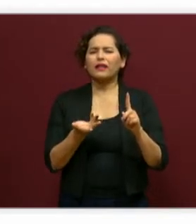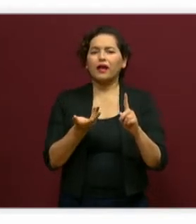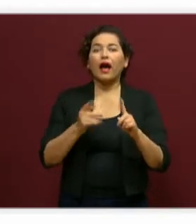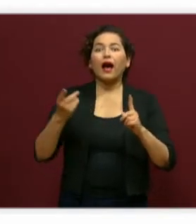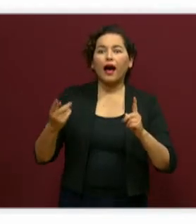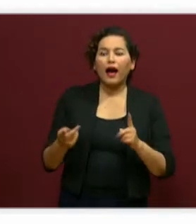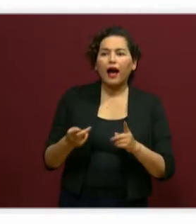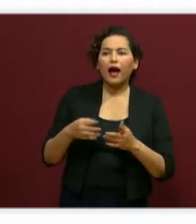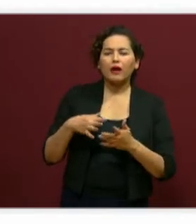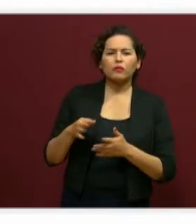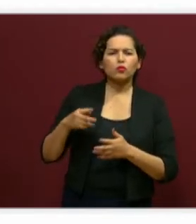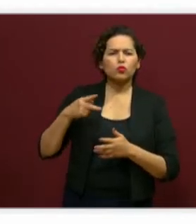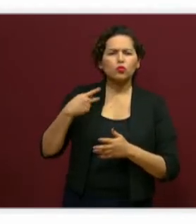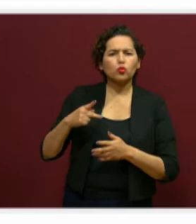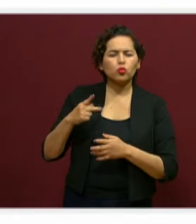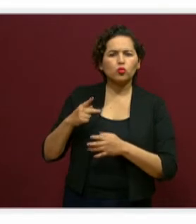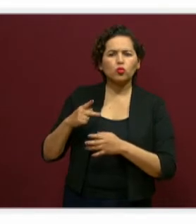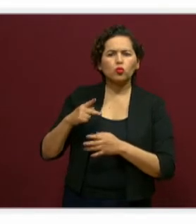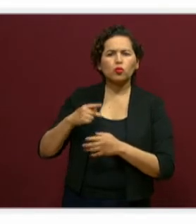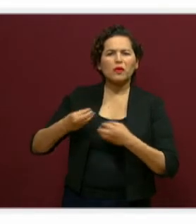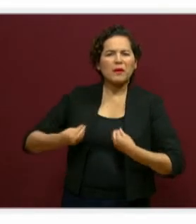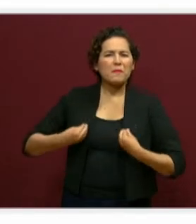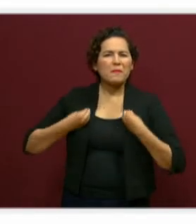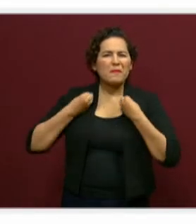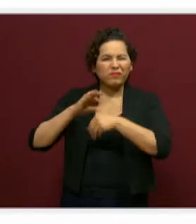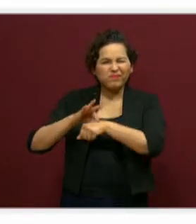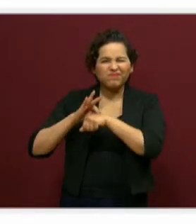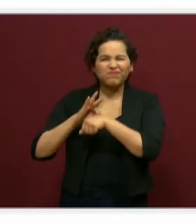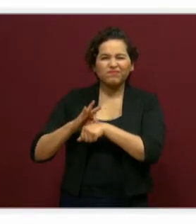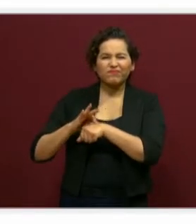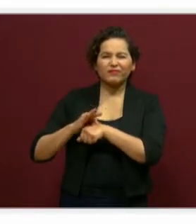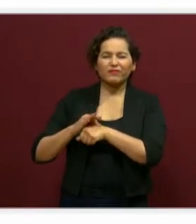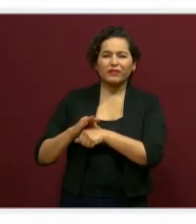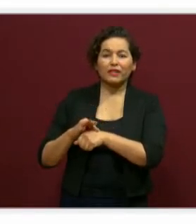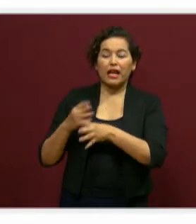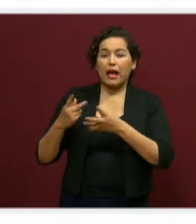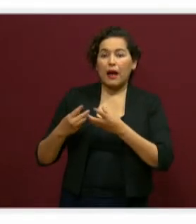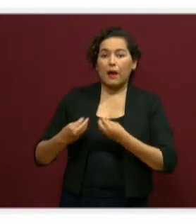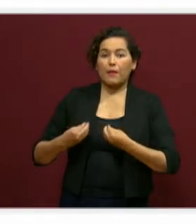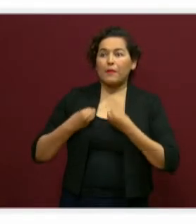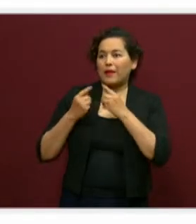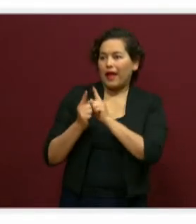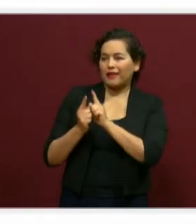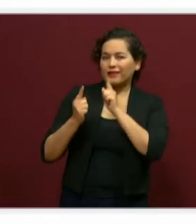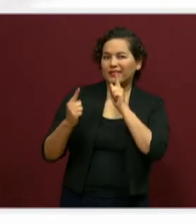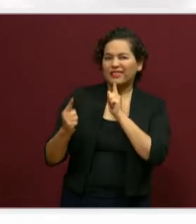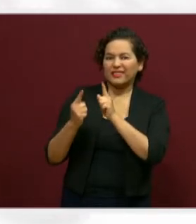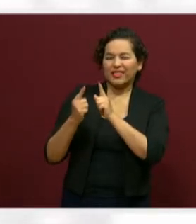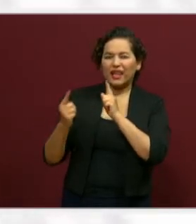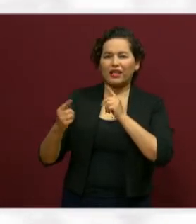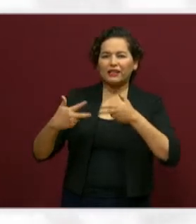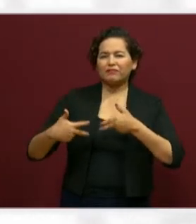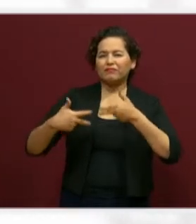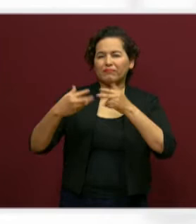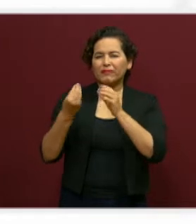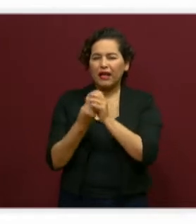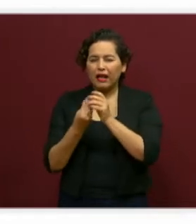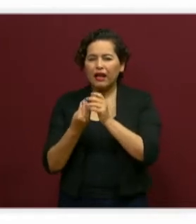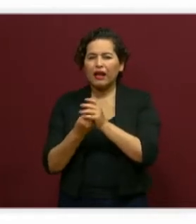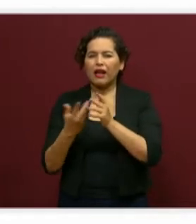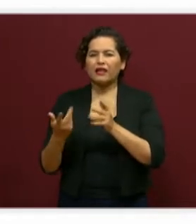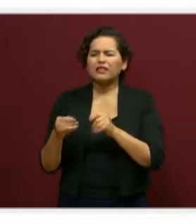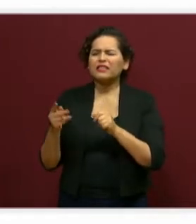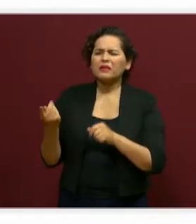los procesos vividos en la modalidad a distancia, valorar las condiciones e identificar las áreas de